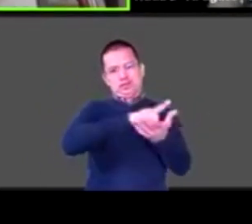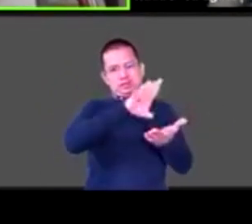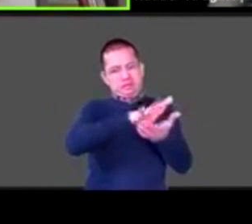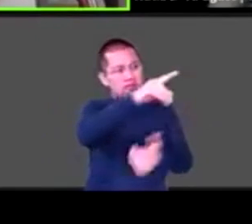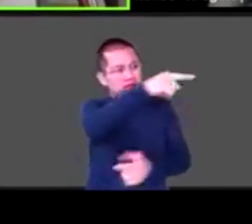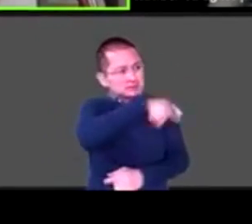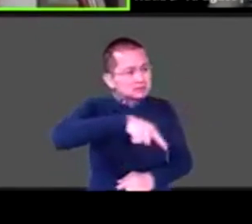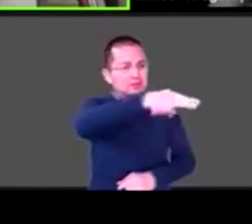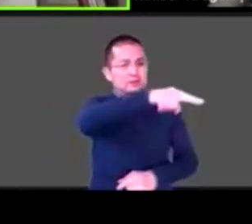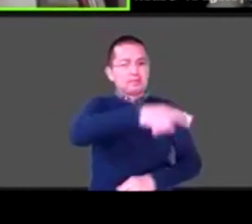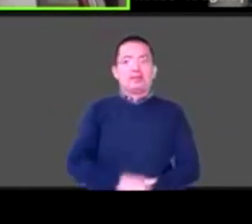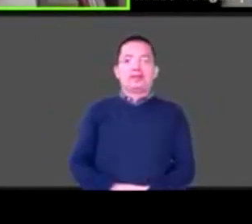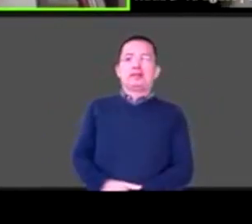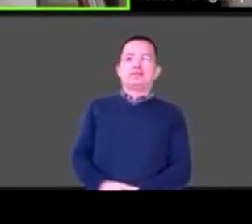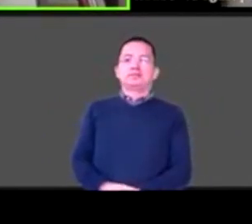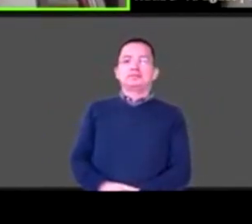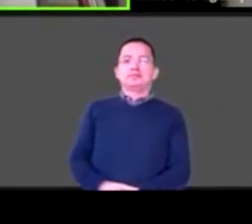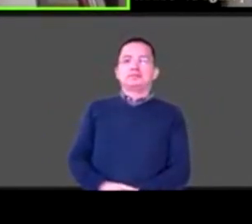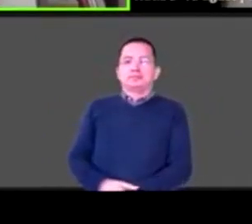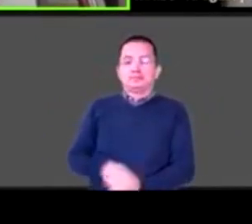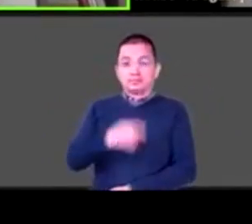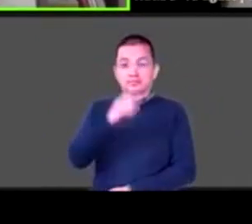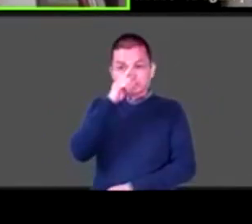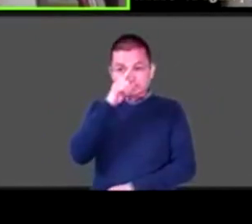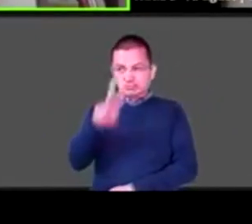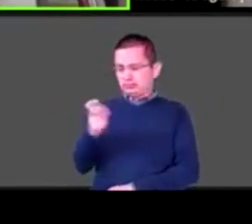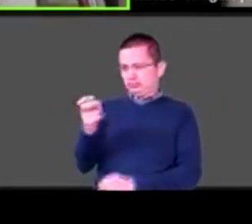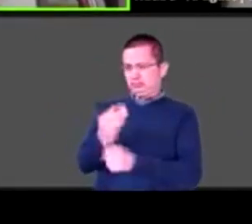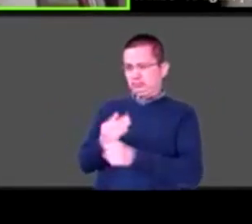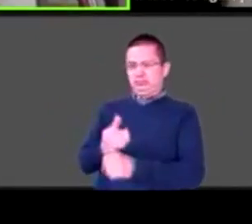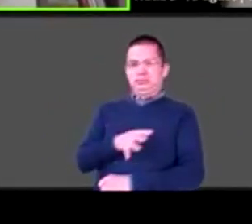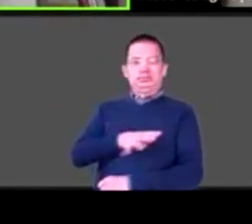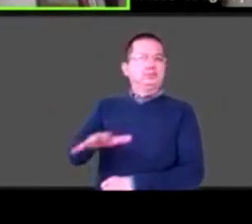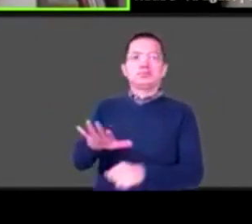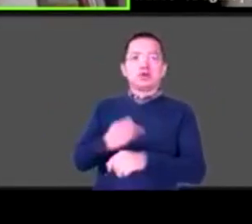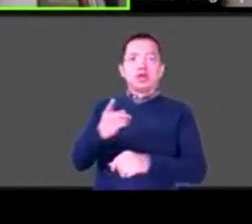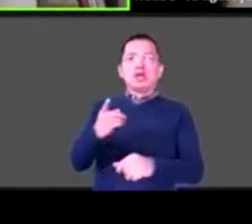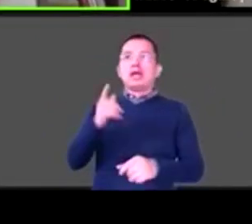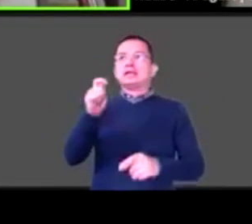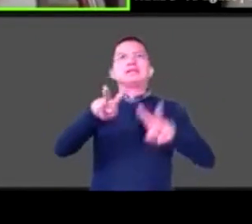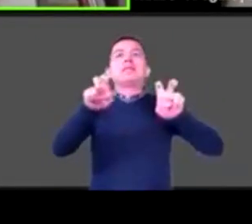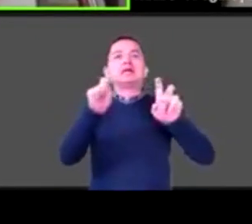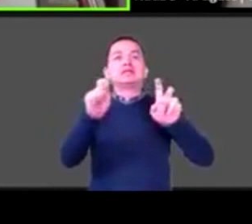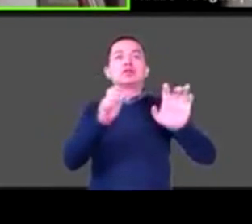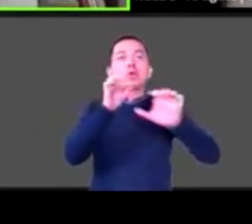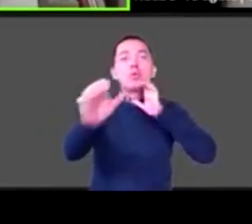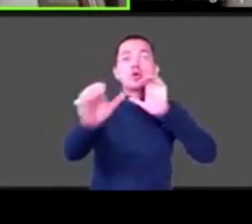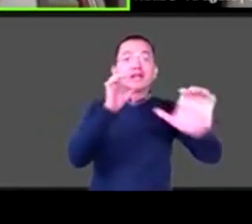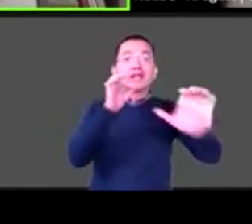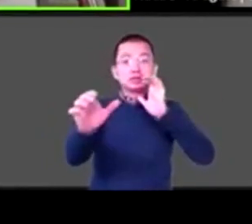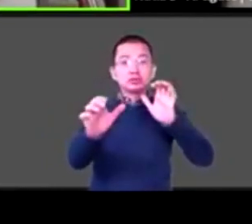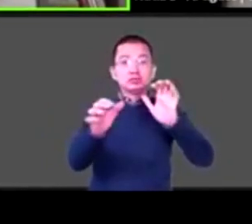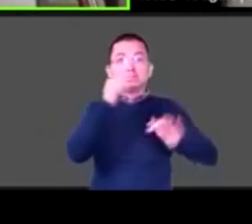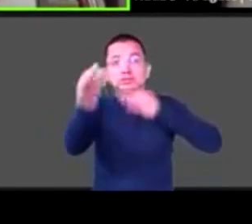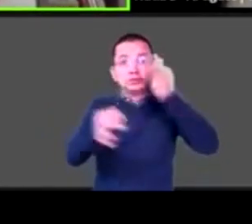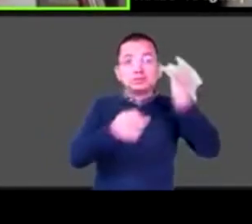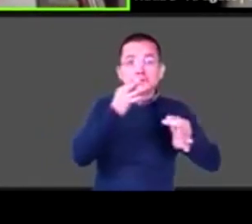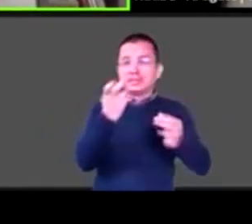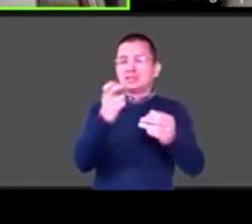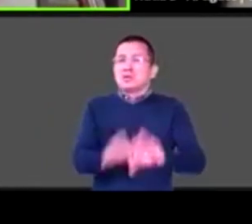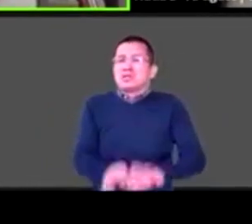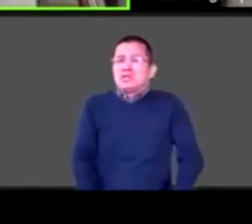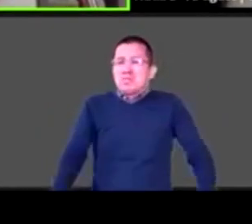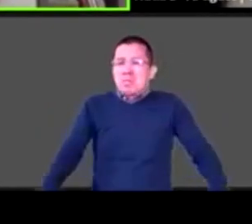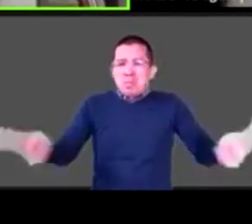Es impresionante como el tema de la comunicación es nodal en esto. Estamos en un momento donde la comunicación es transversal a todos.